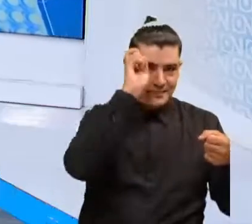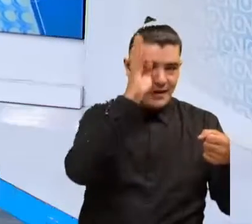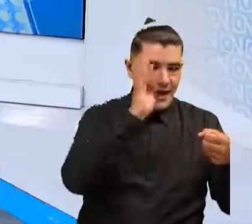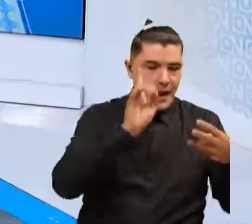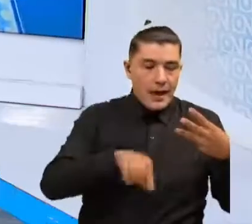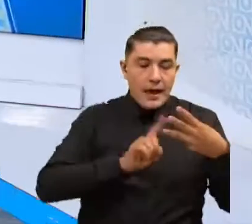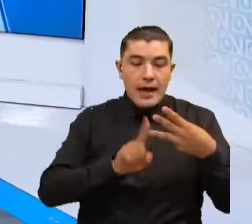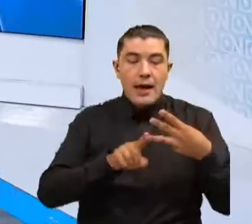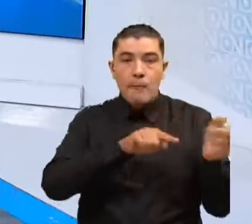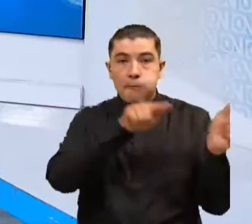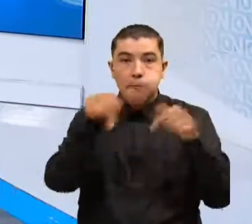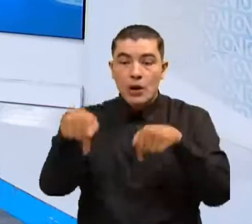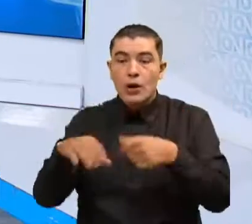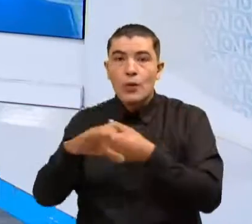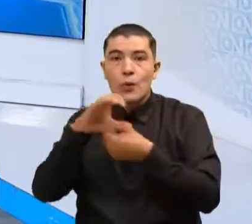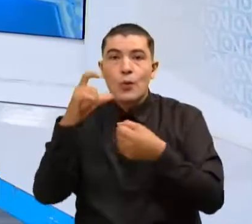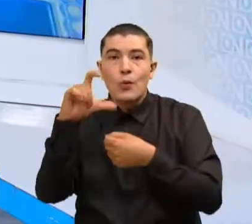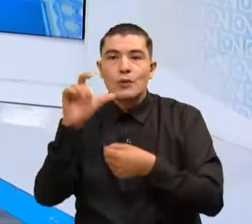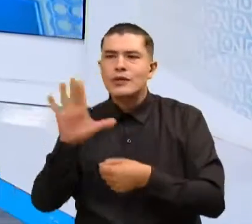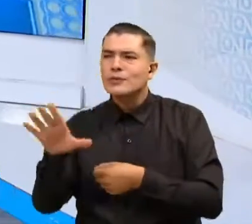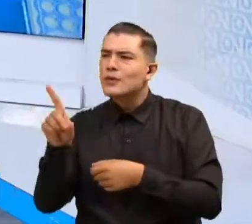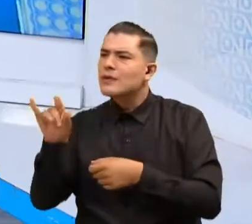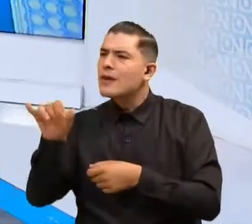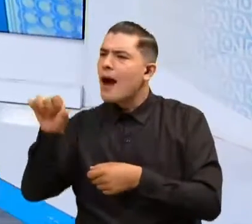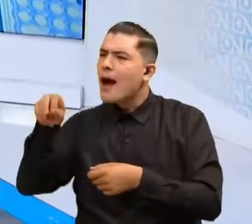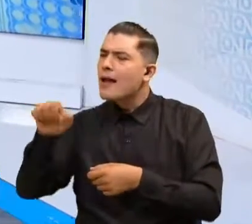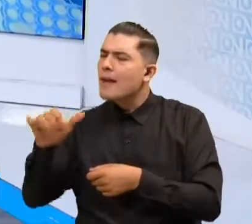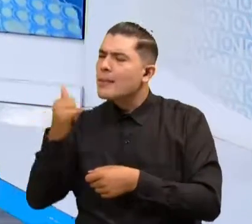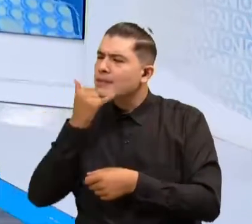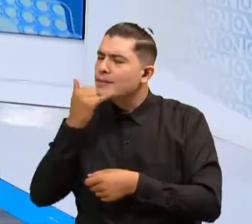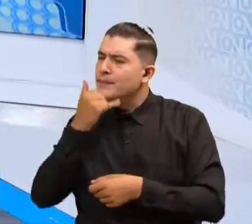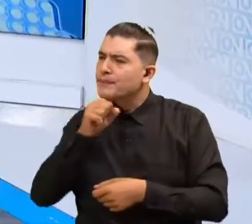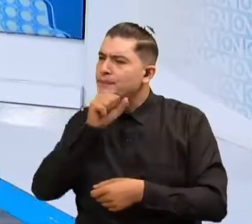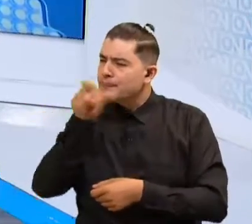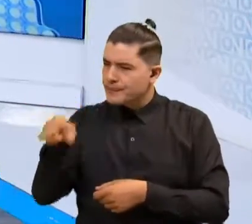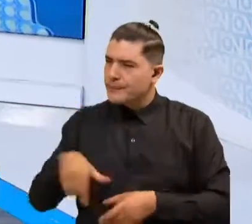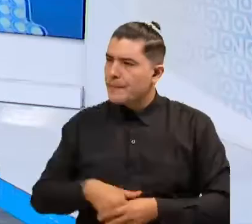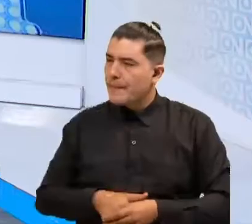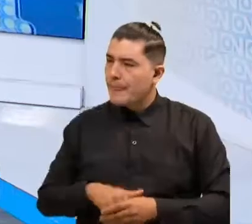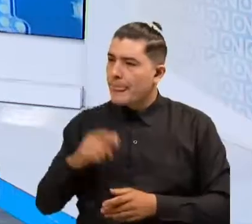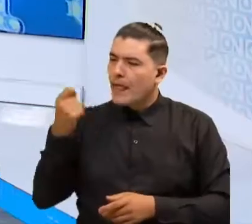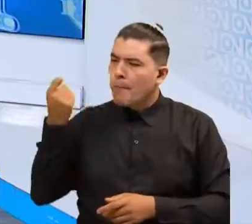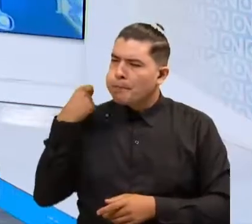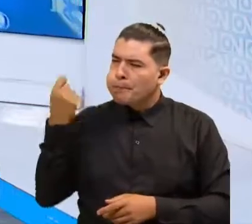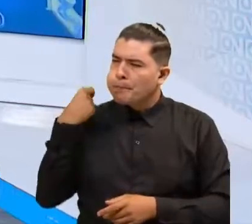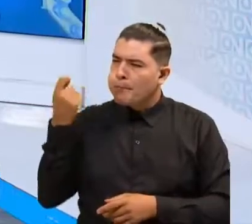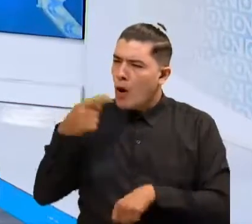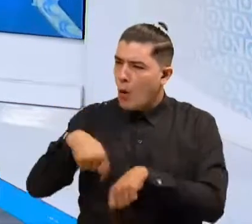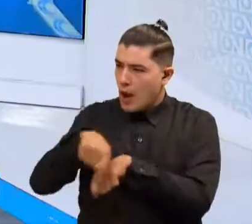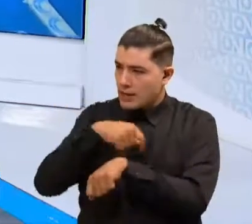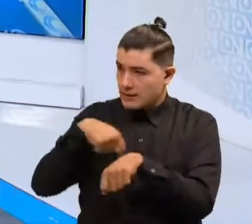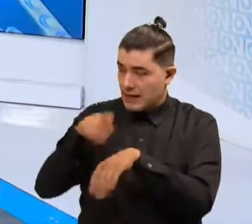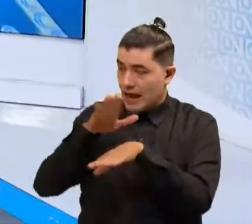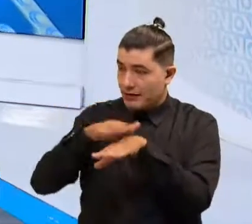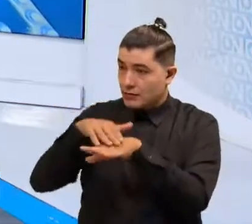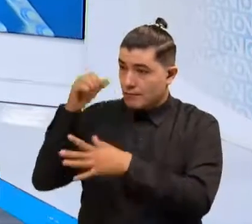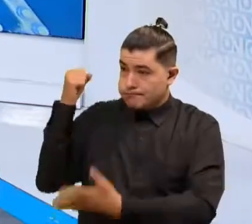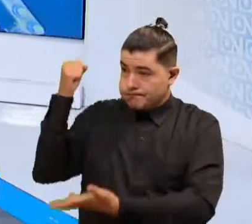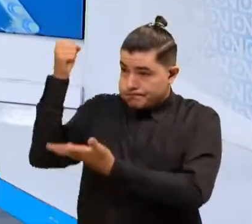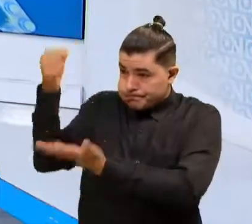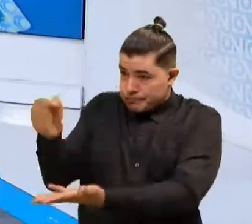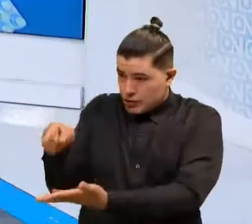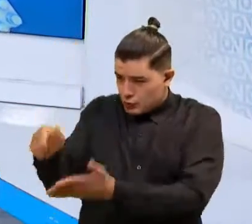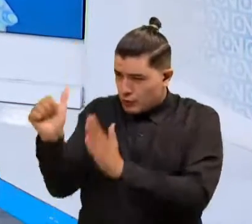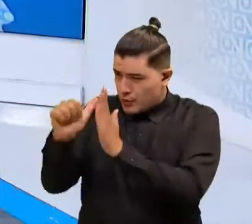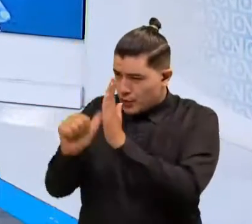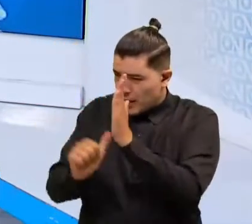Vamos a Cúcuta, allí está Diana López. Diana, en las últimas horas se anunció la inversión o la destinación de unos recursos para un programa